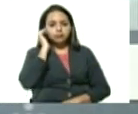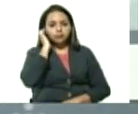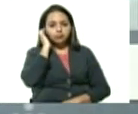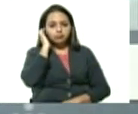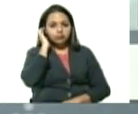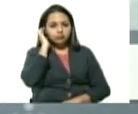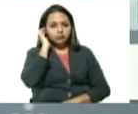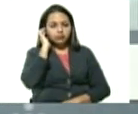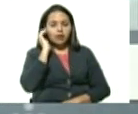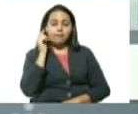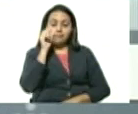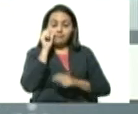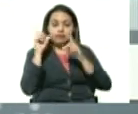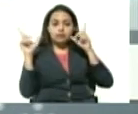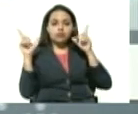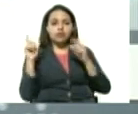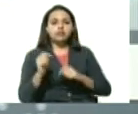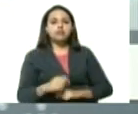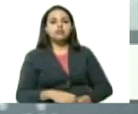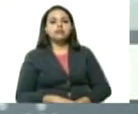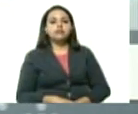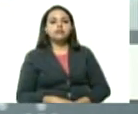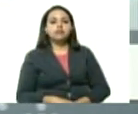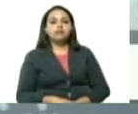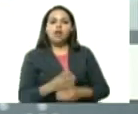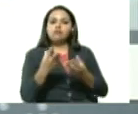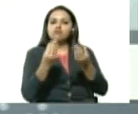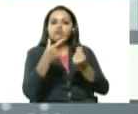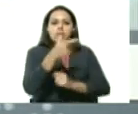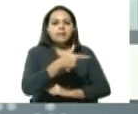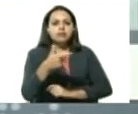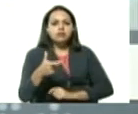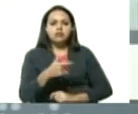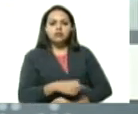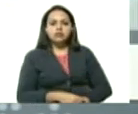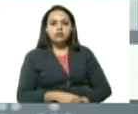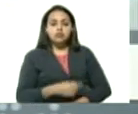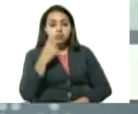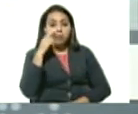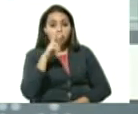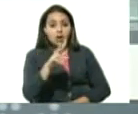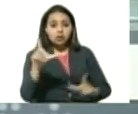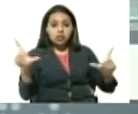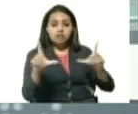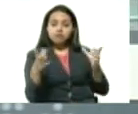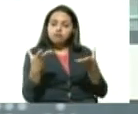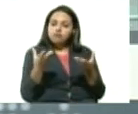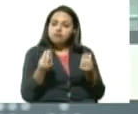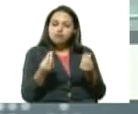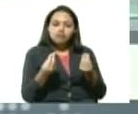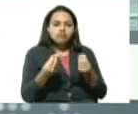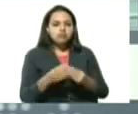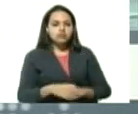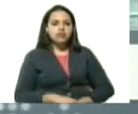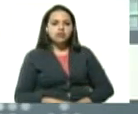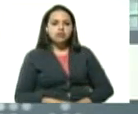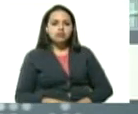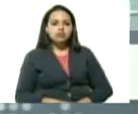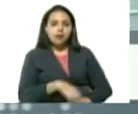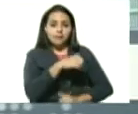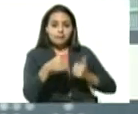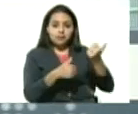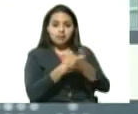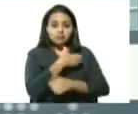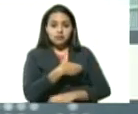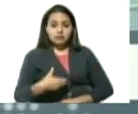impresionante los casos miren los reportajes yo veo mucha televisión señora vicepresidenta